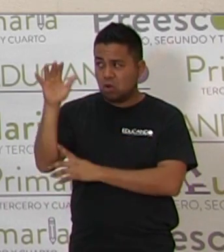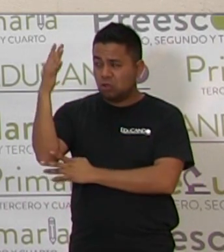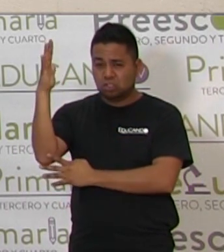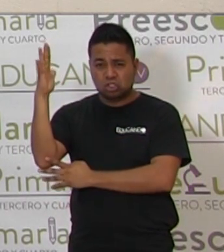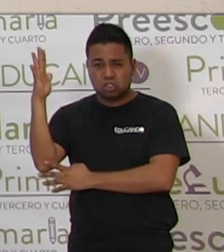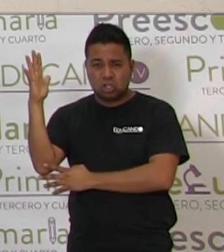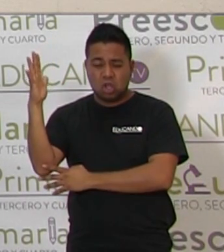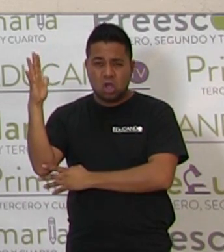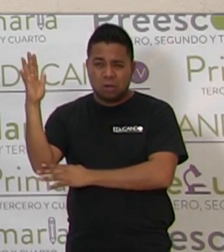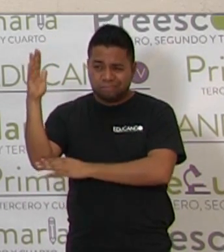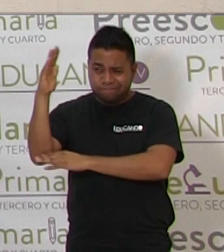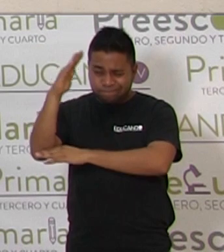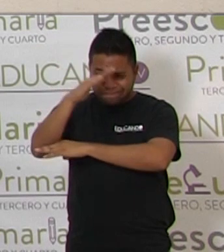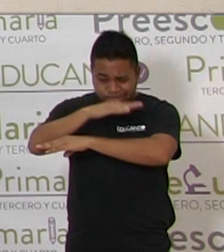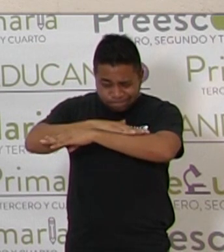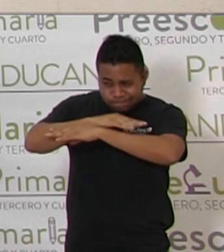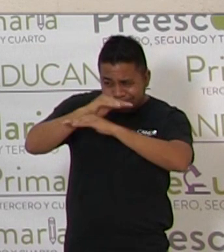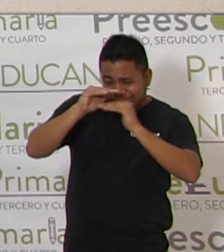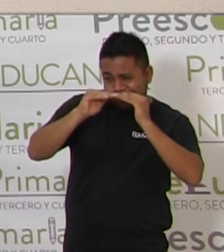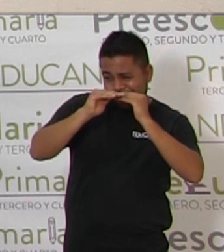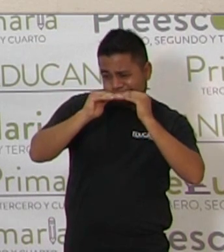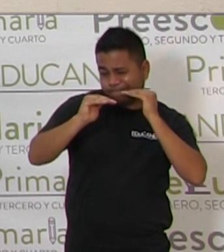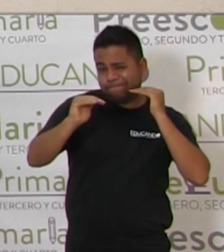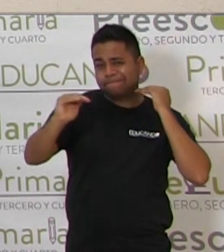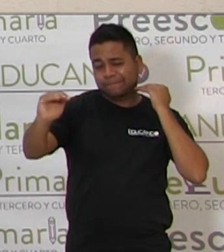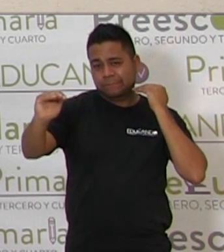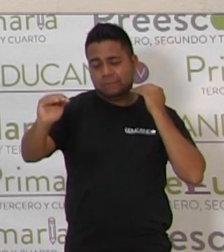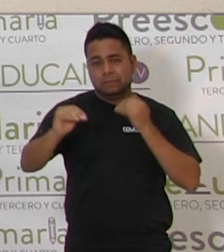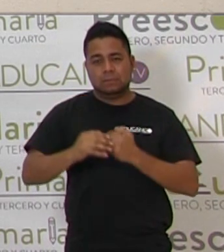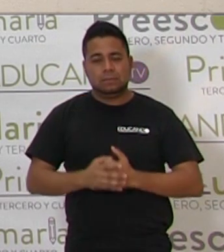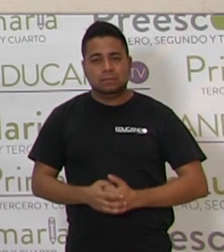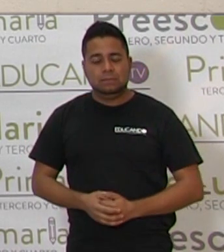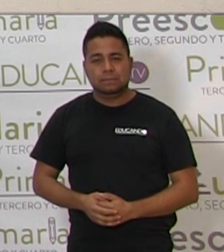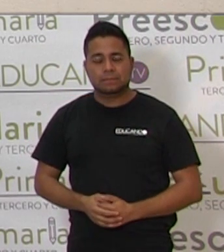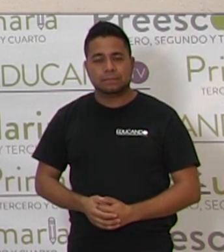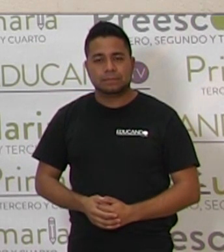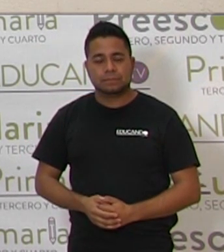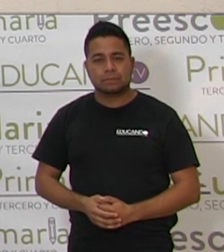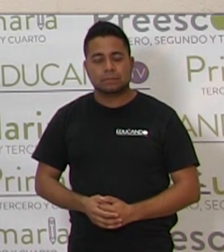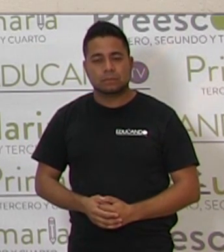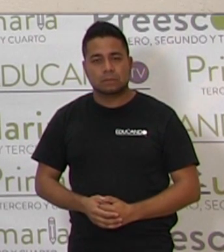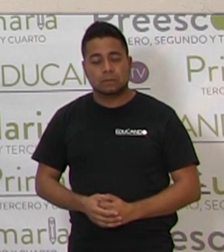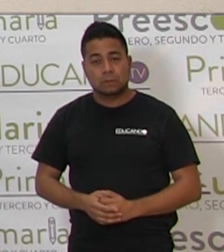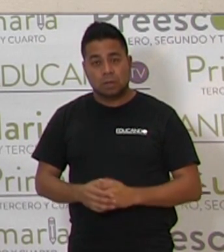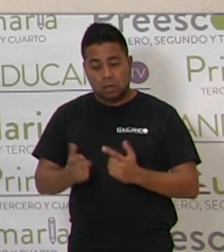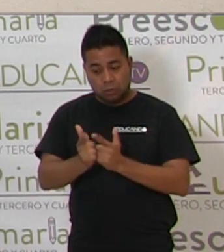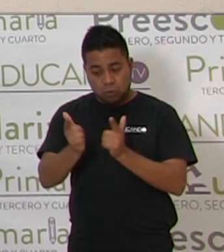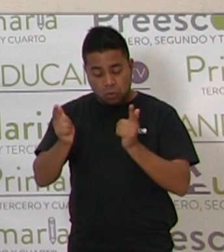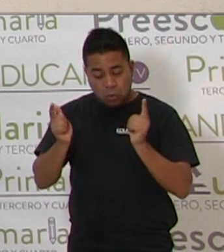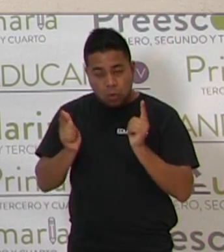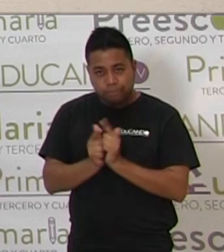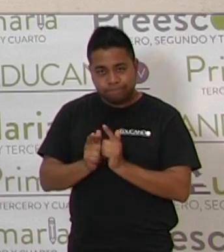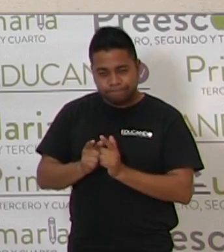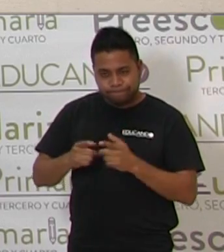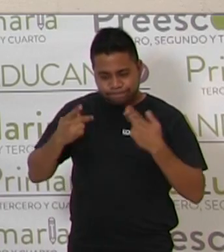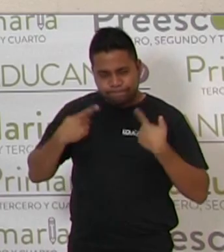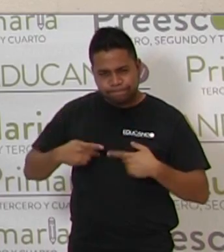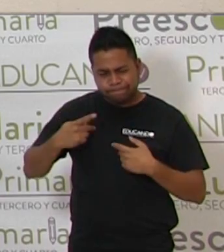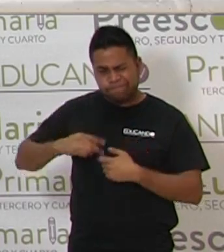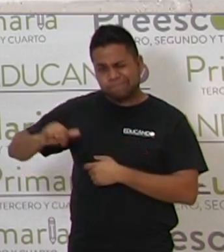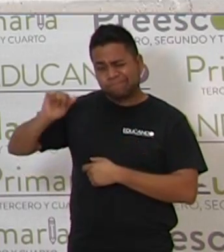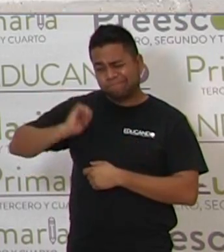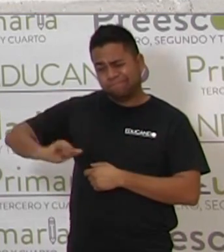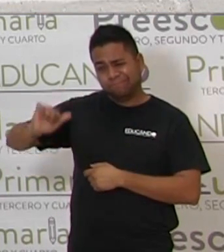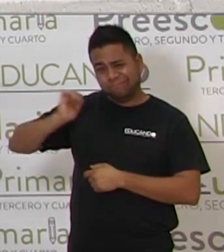el sol desaparecía al ras del suelo. Las tribus, los